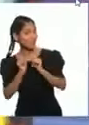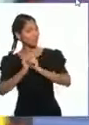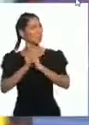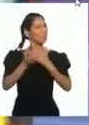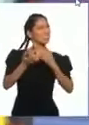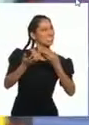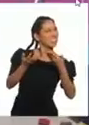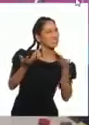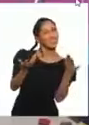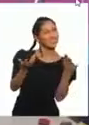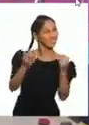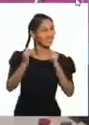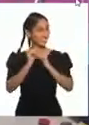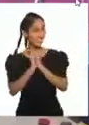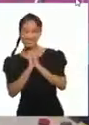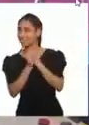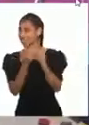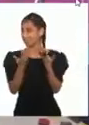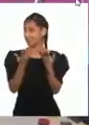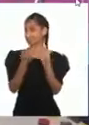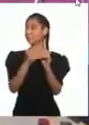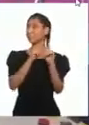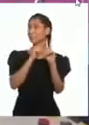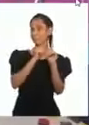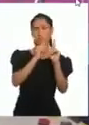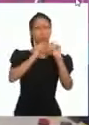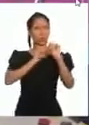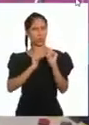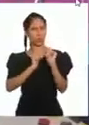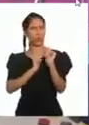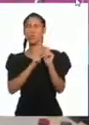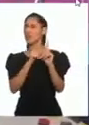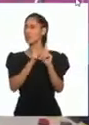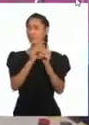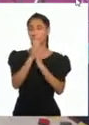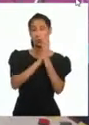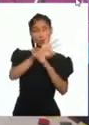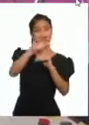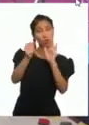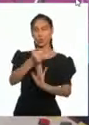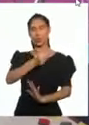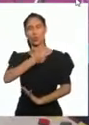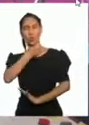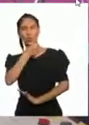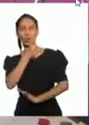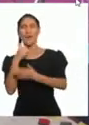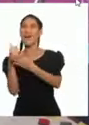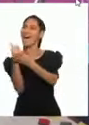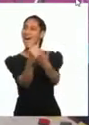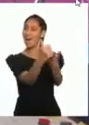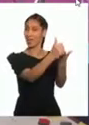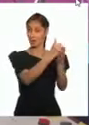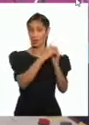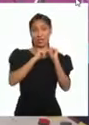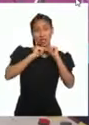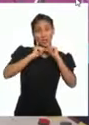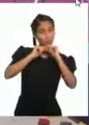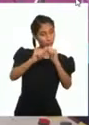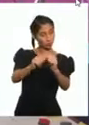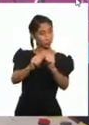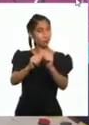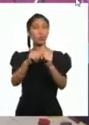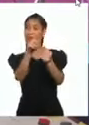Su aporte es mantener vivas las costumbres y tradiciones de nuestra